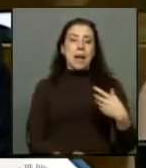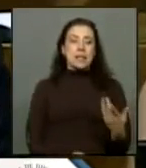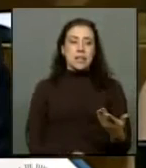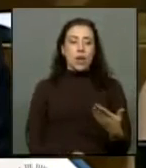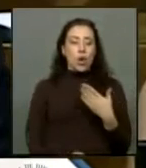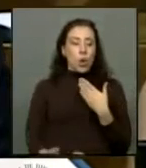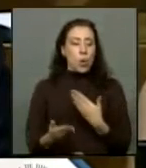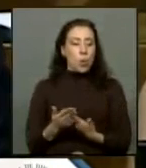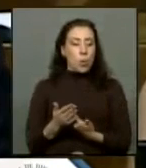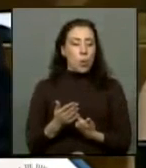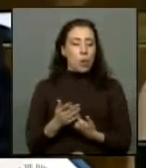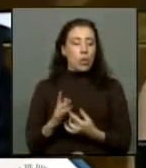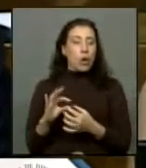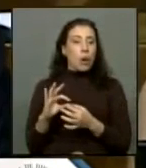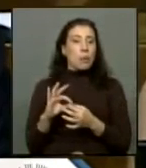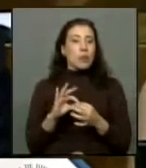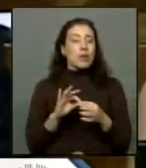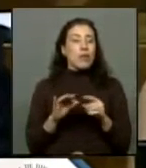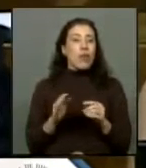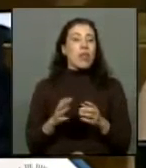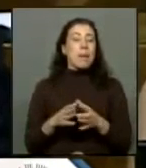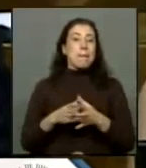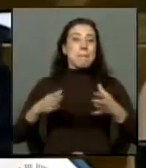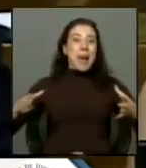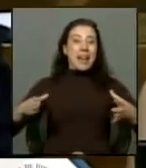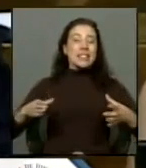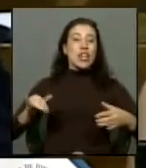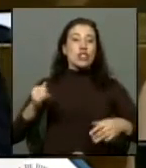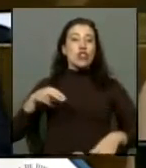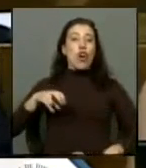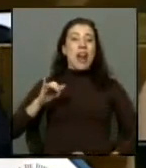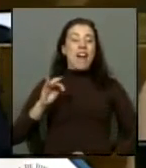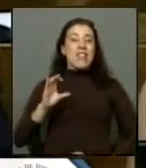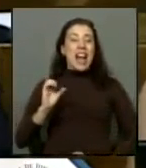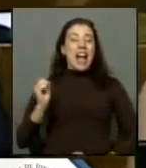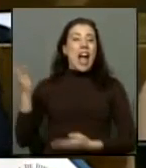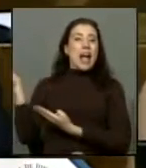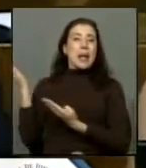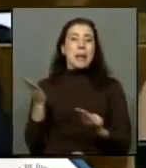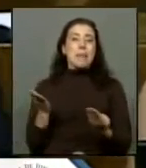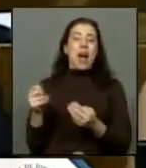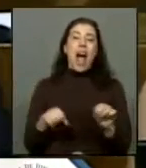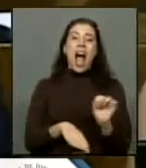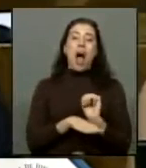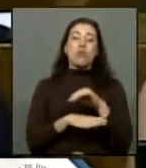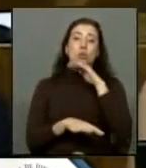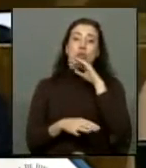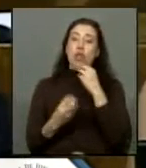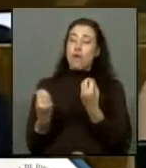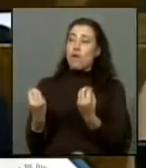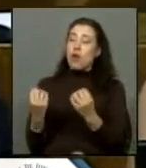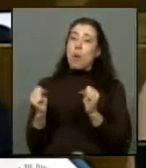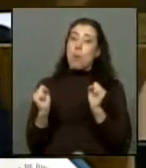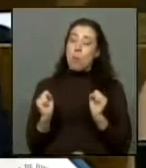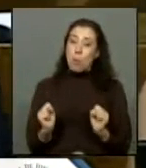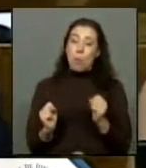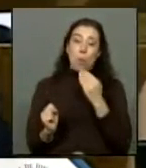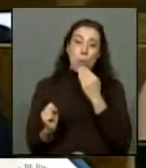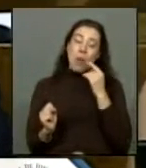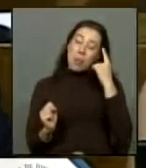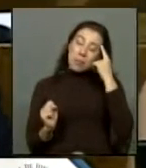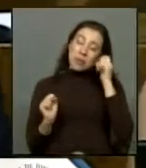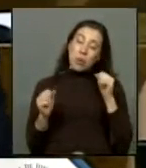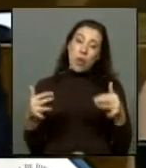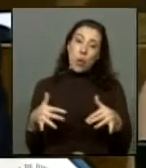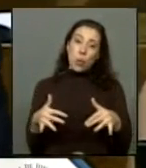circunstancias que por dada la situación de extensión de zona franca que Arica tiene, la importación de estos vehículos usados en buenas condiciones también podrían considerarse.